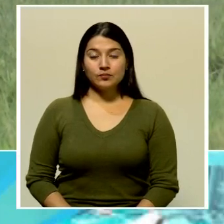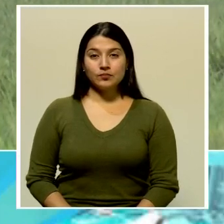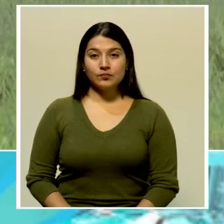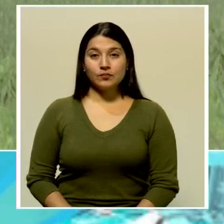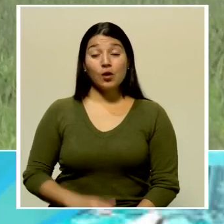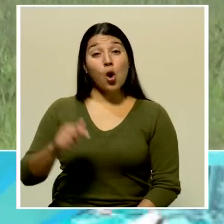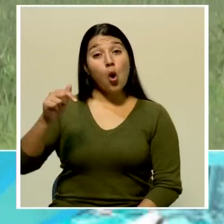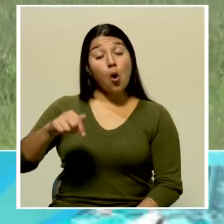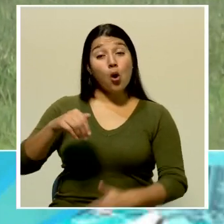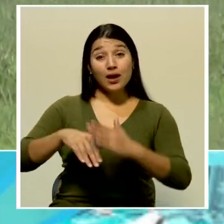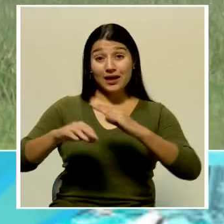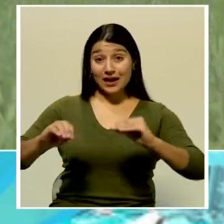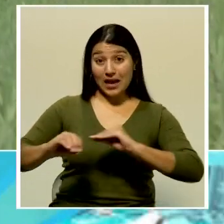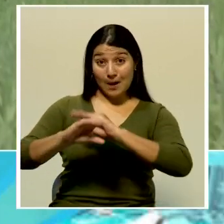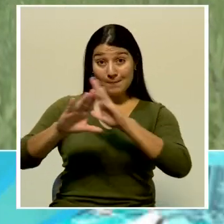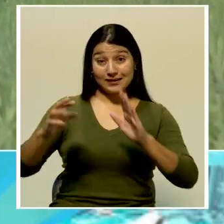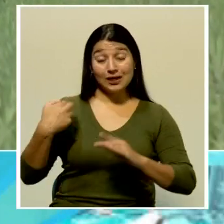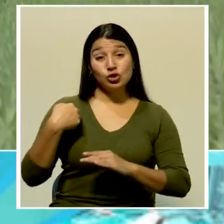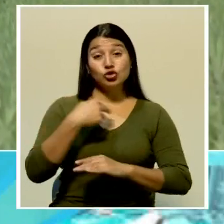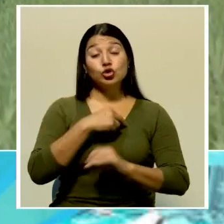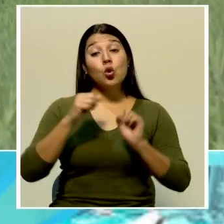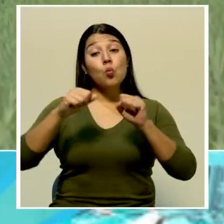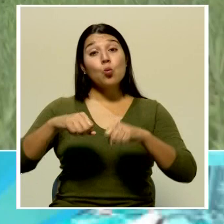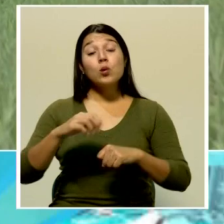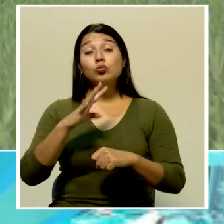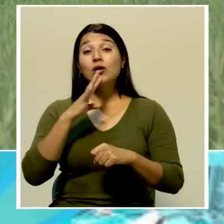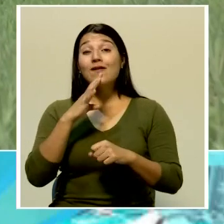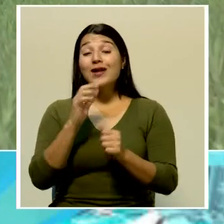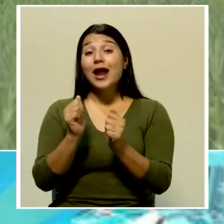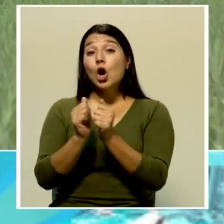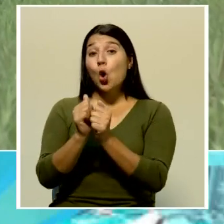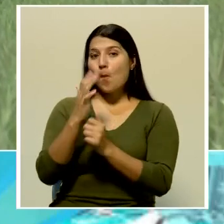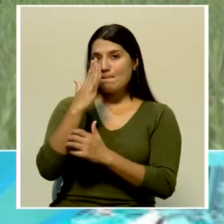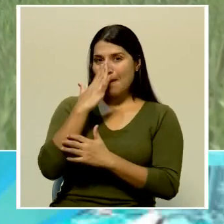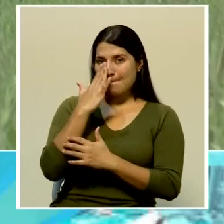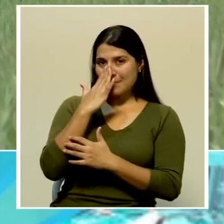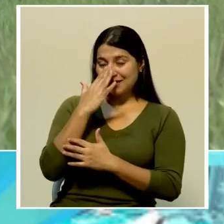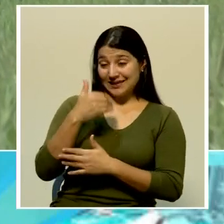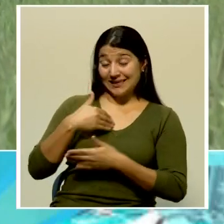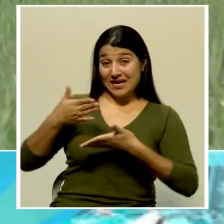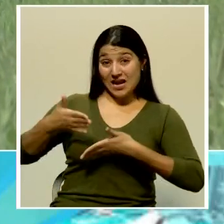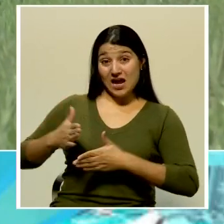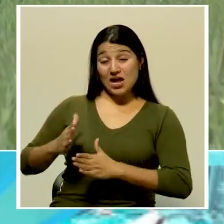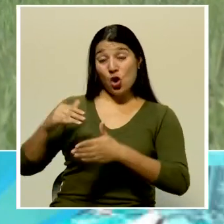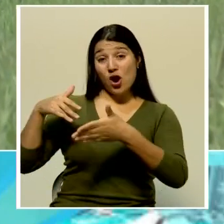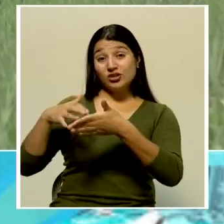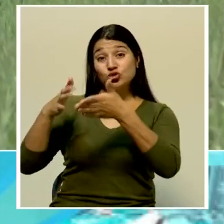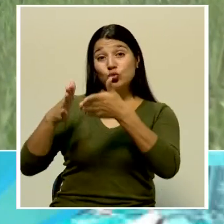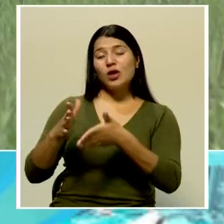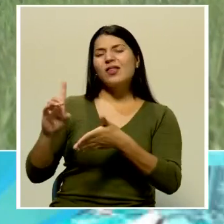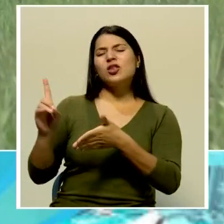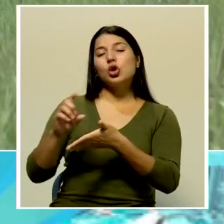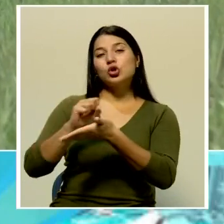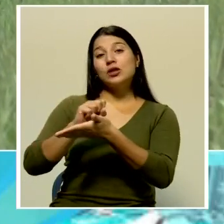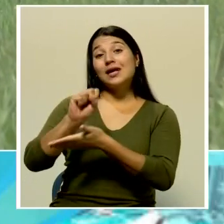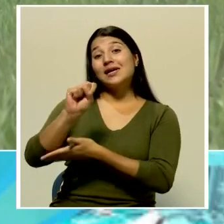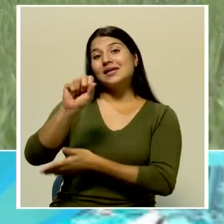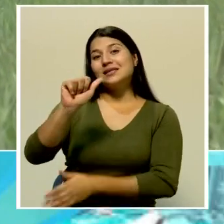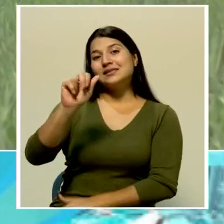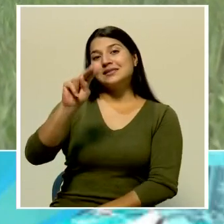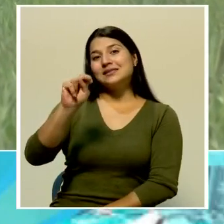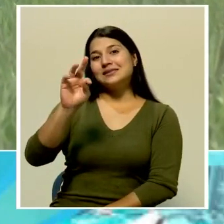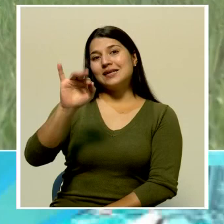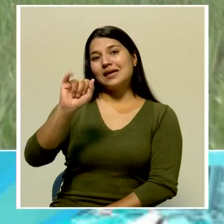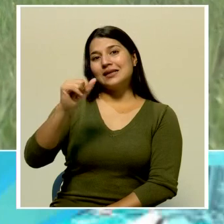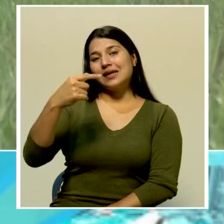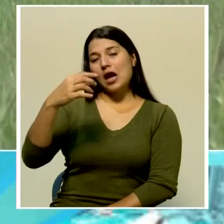Esta mañana también pudimos conversar con algunas madres de estudiantes del Centro Educativo Santiago de los Chiles, quienes se presentaron al centro a recoger el